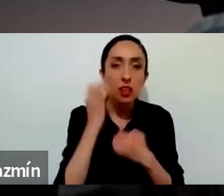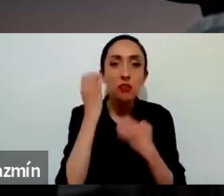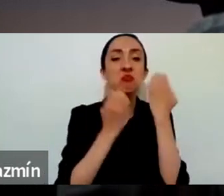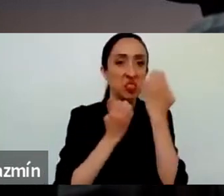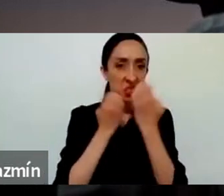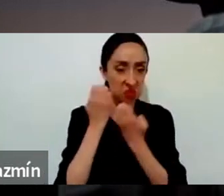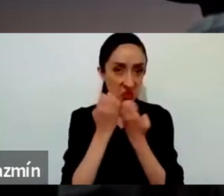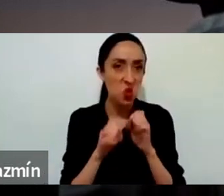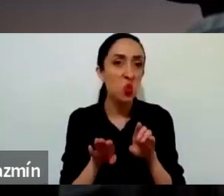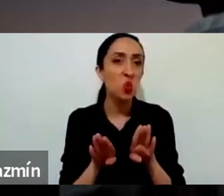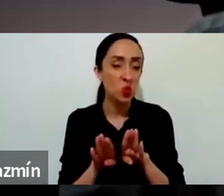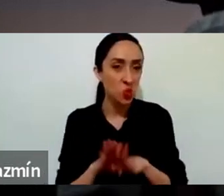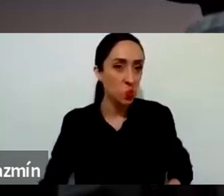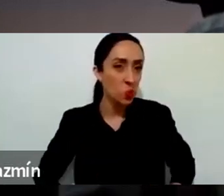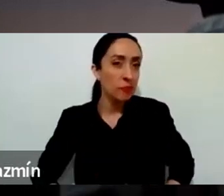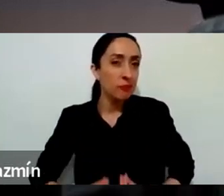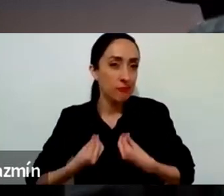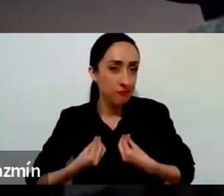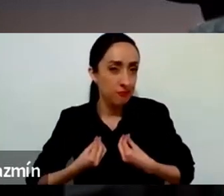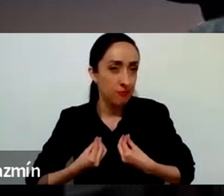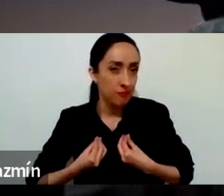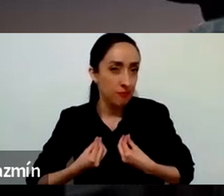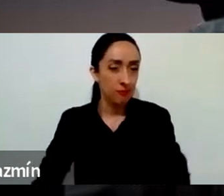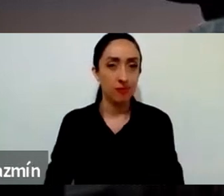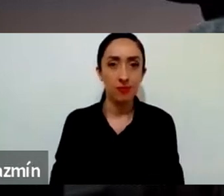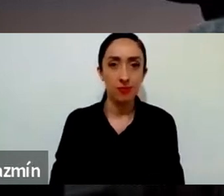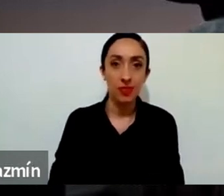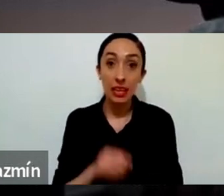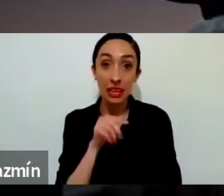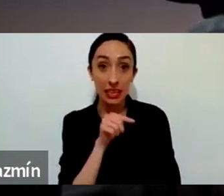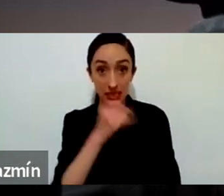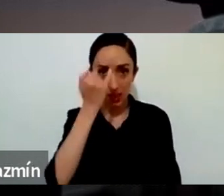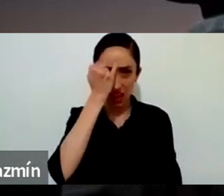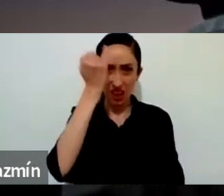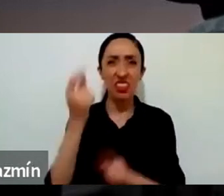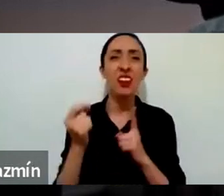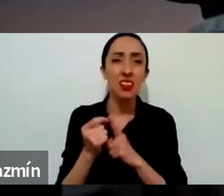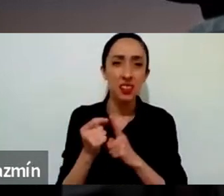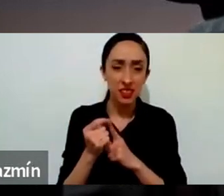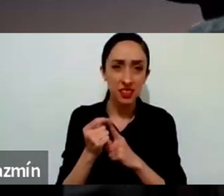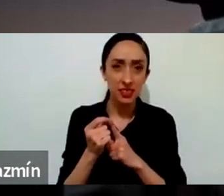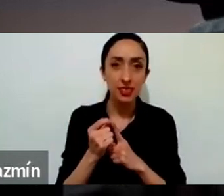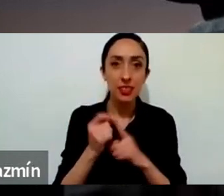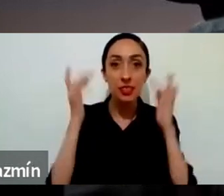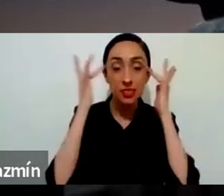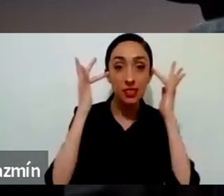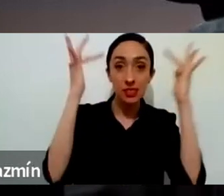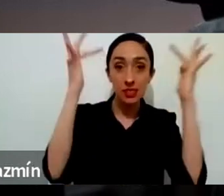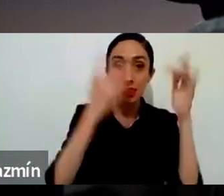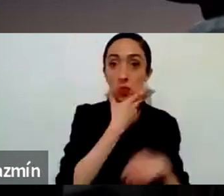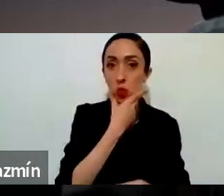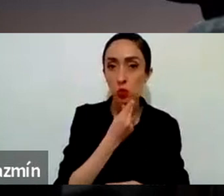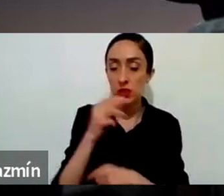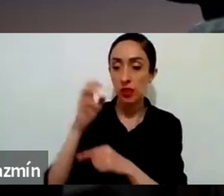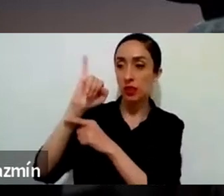propuso, la propuso el mismo San Ignacio de Loyola en los ejercicios espirituales,